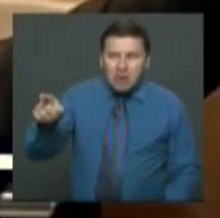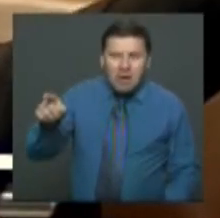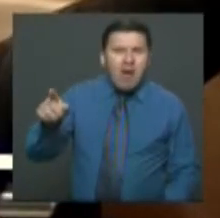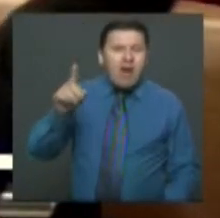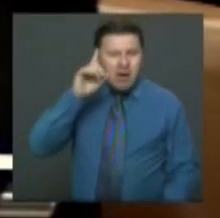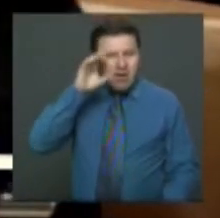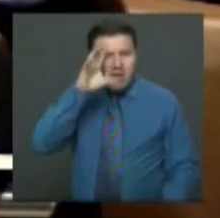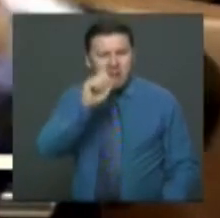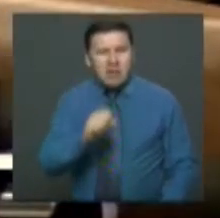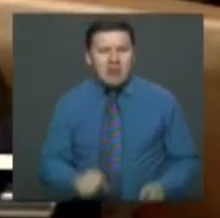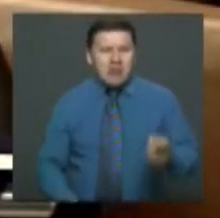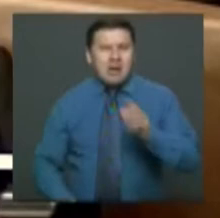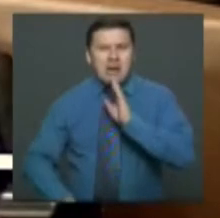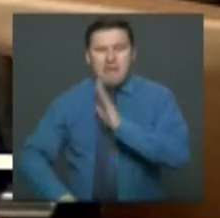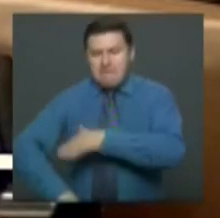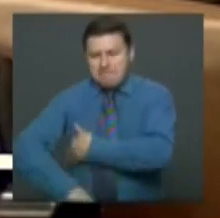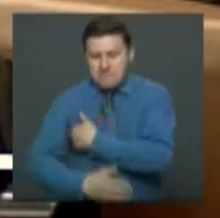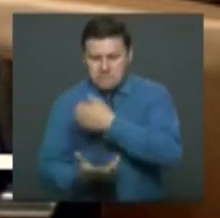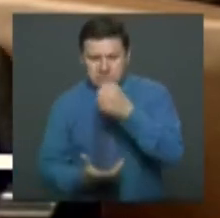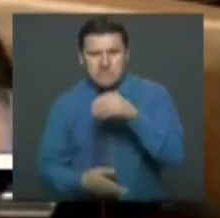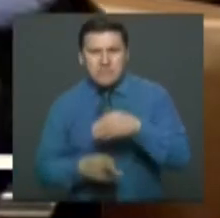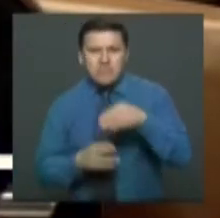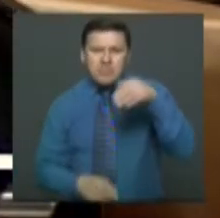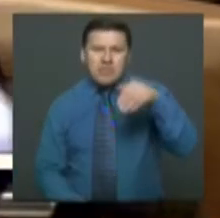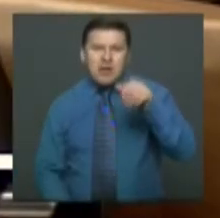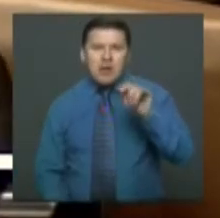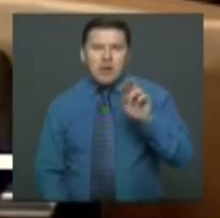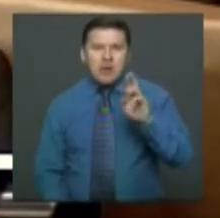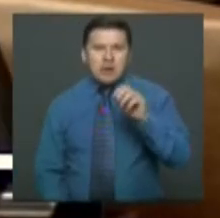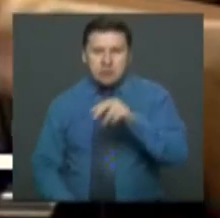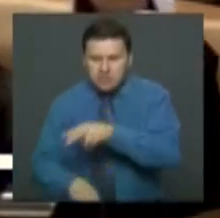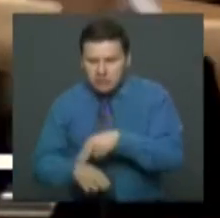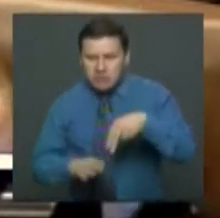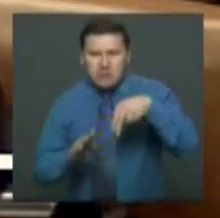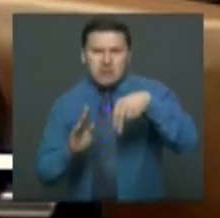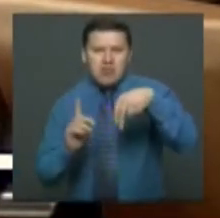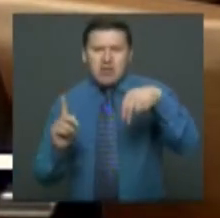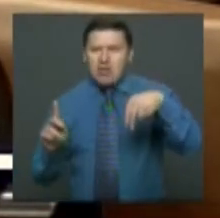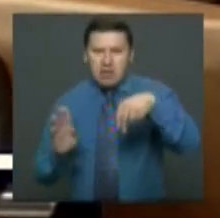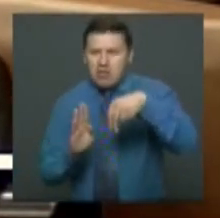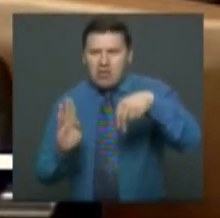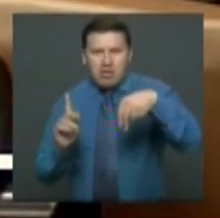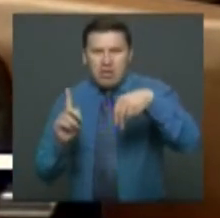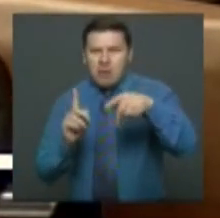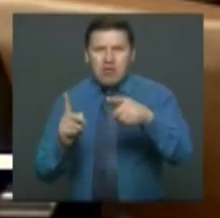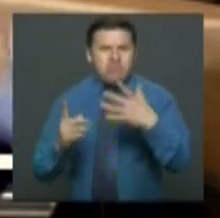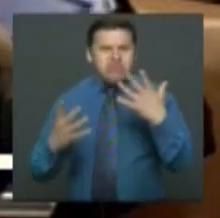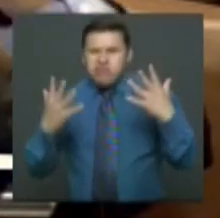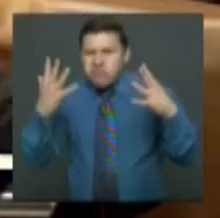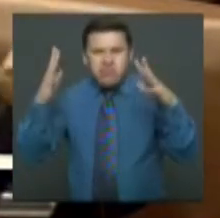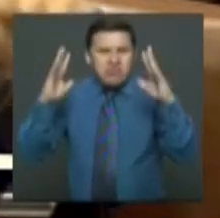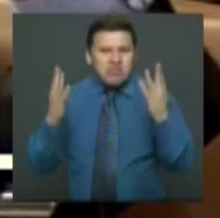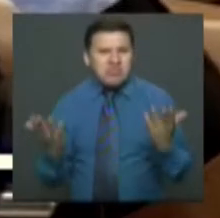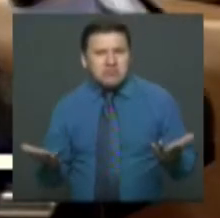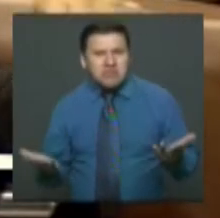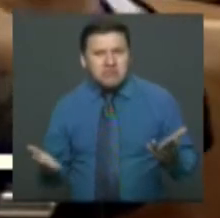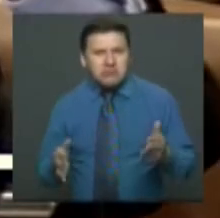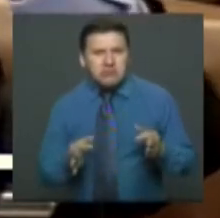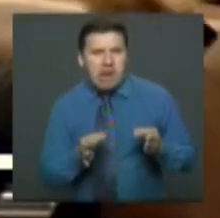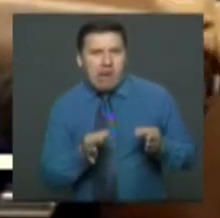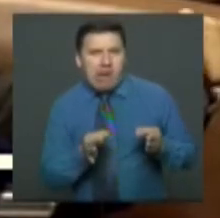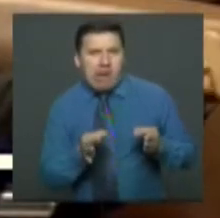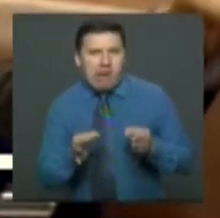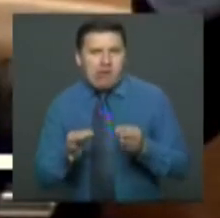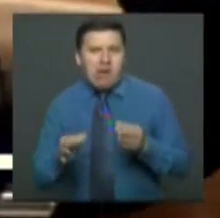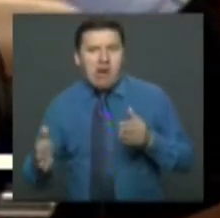Simón Gaviria, al ministro de Hacienda, Mauricio Cárdenas, subir donde usted estaba y lo vimos entrar bastante alterados para prolongar la sesión